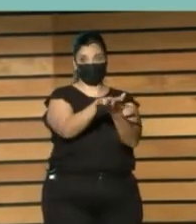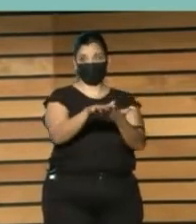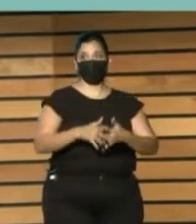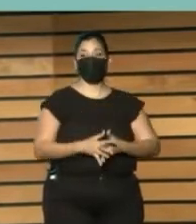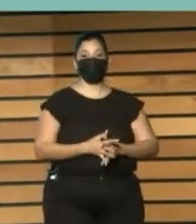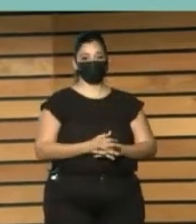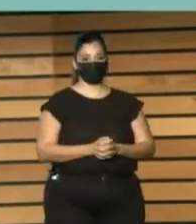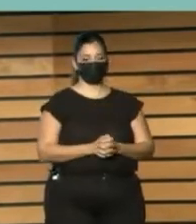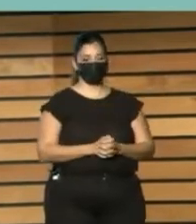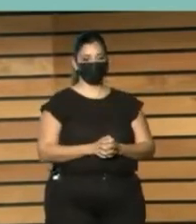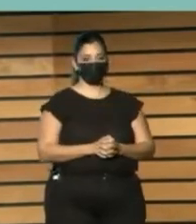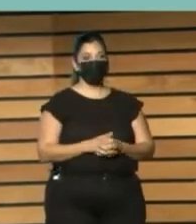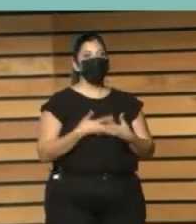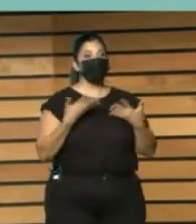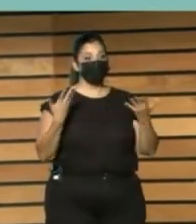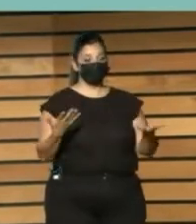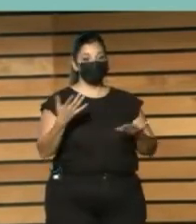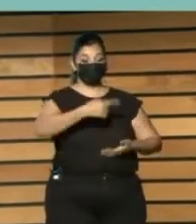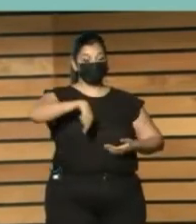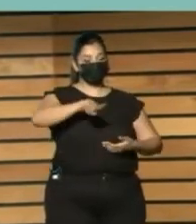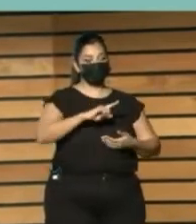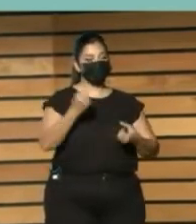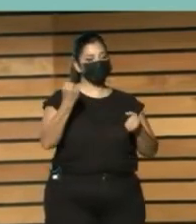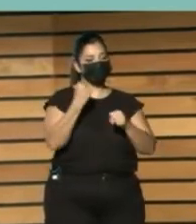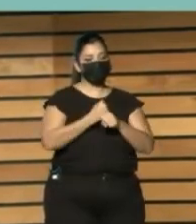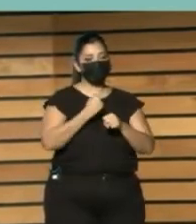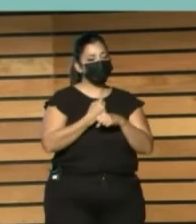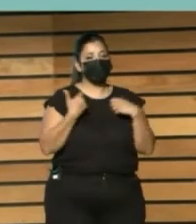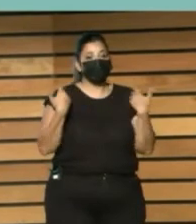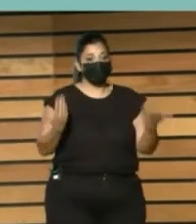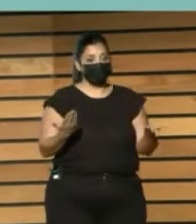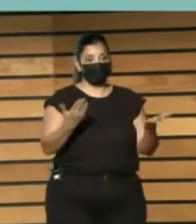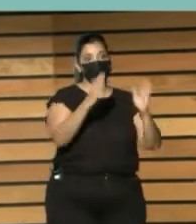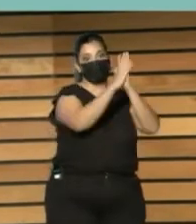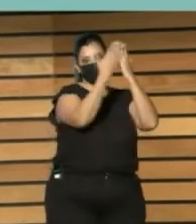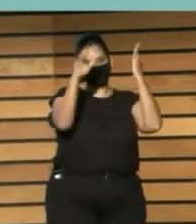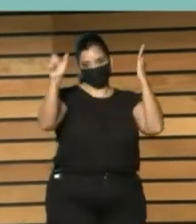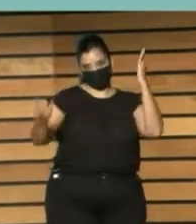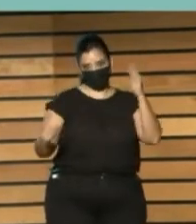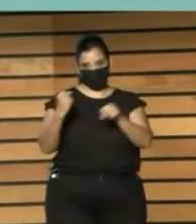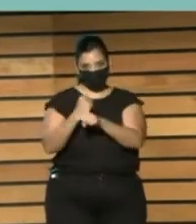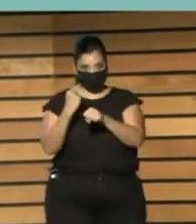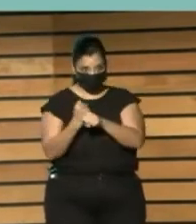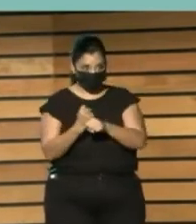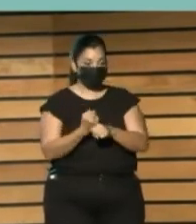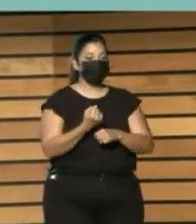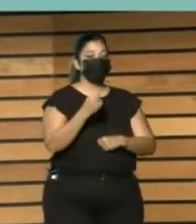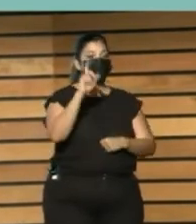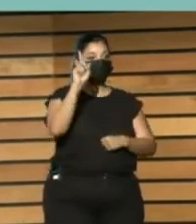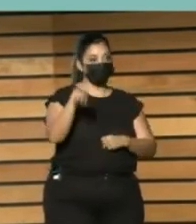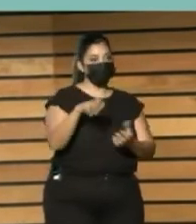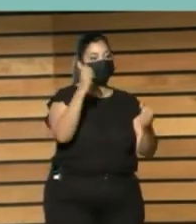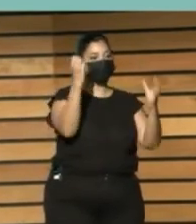Entonces Nuestra tarea En tanto que Bibliotecarios Y que bibliotecas Es promover Esto Es decir